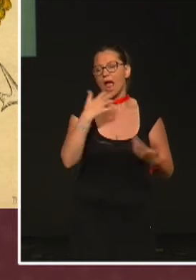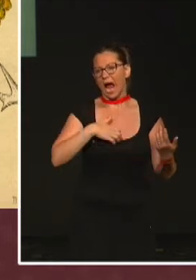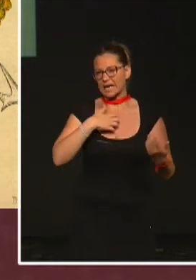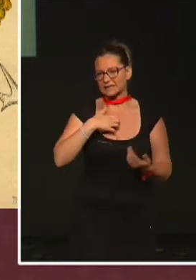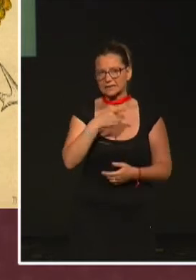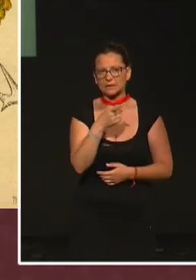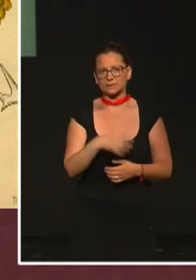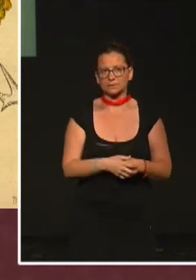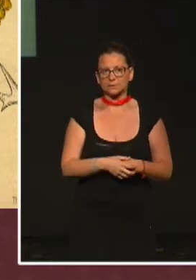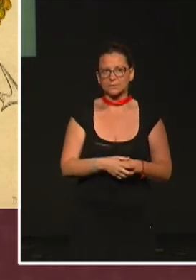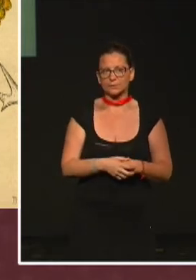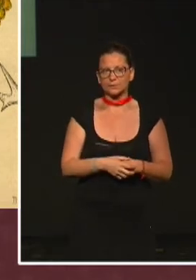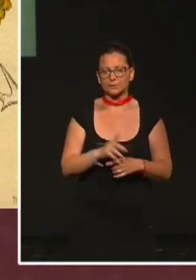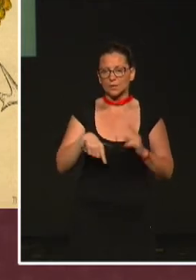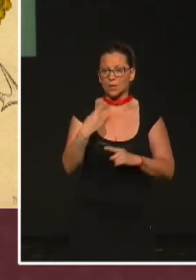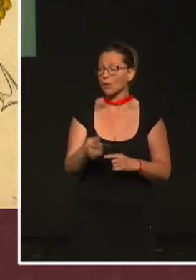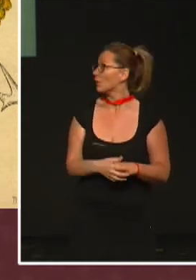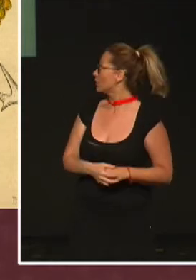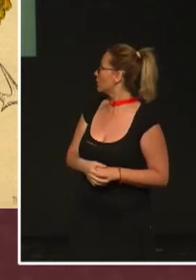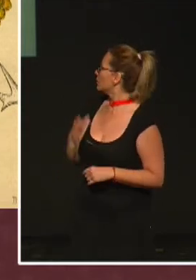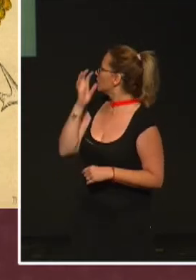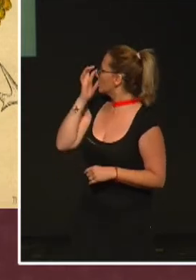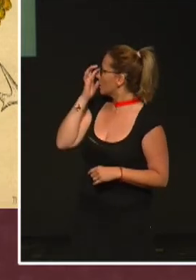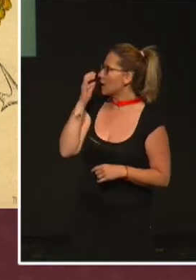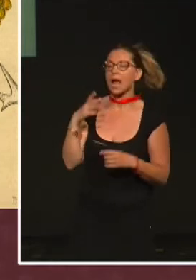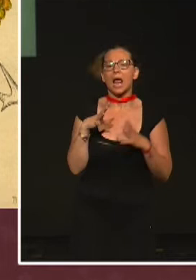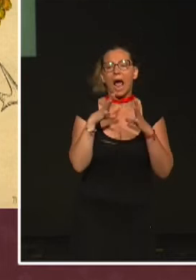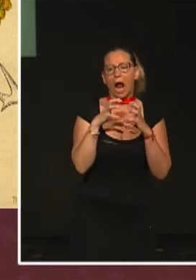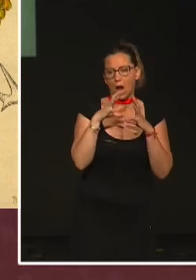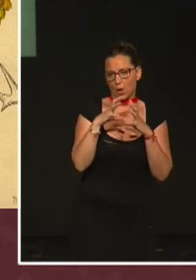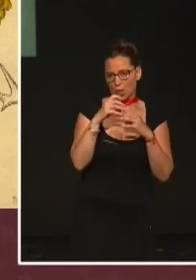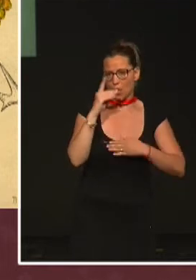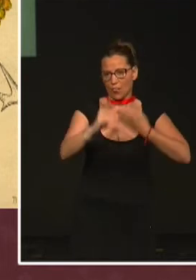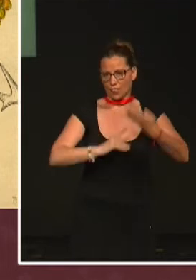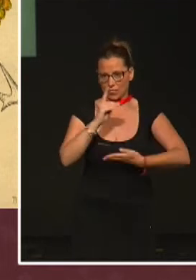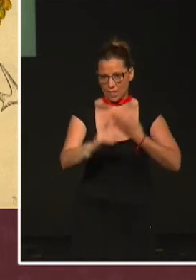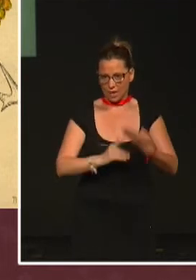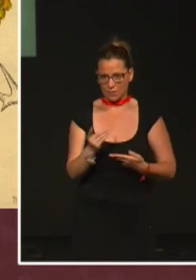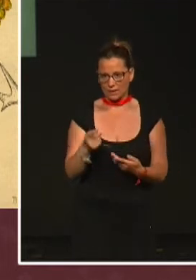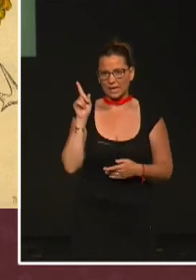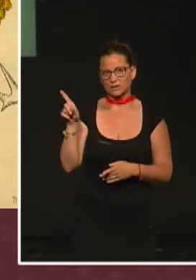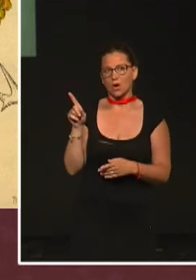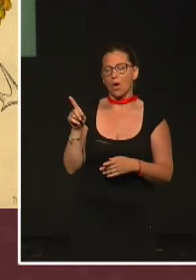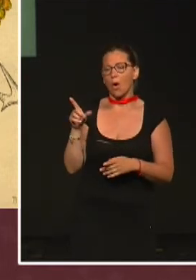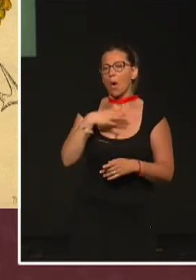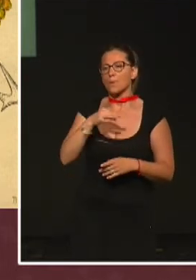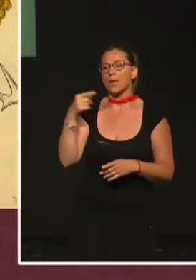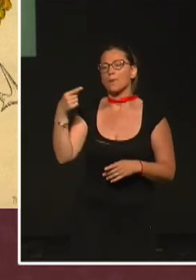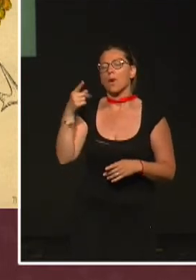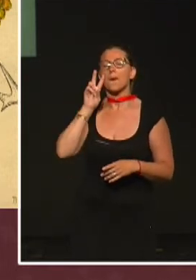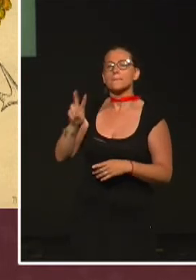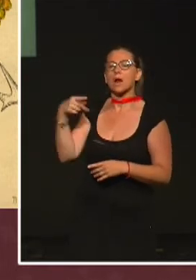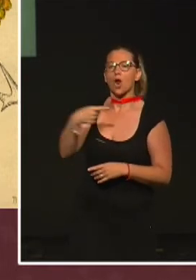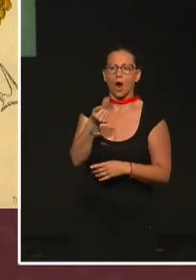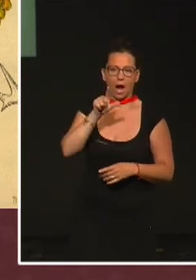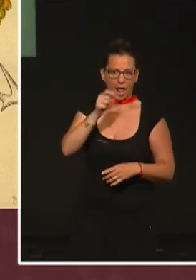Y después el algodón de Darwin, que es una planta que se encontró en las Islas Galápagos. Vamos a ver a lo largo de la charla que muchos de los